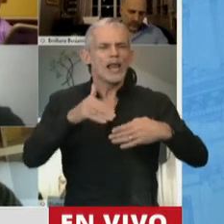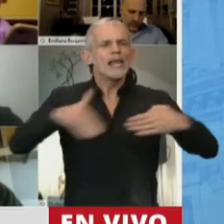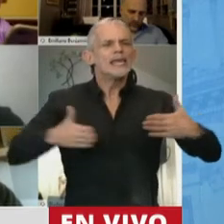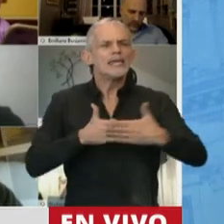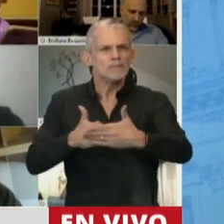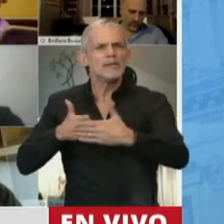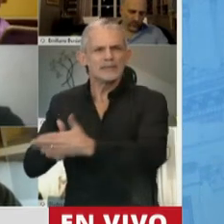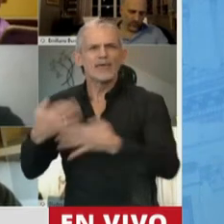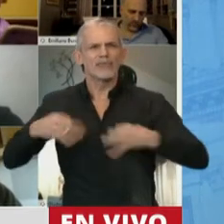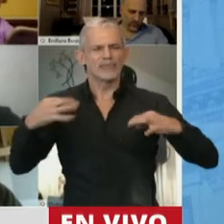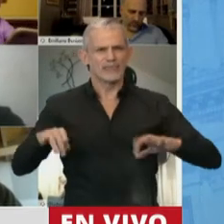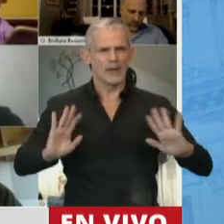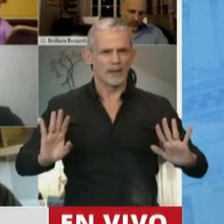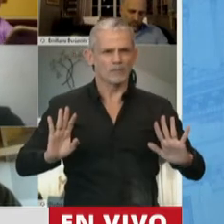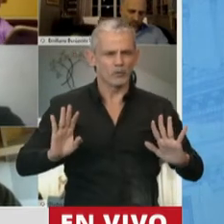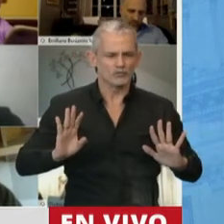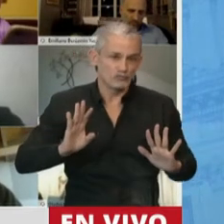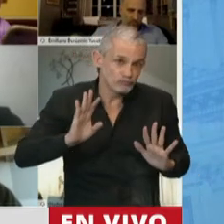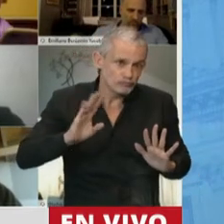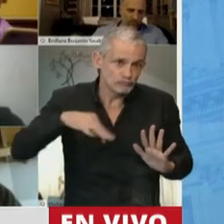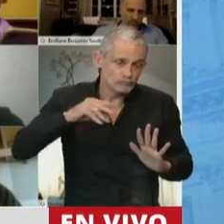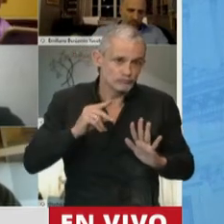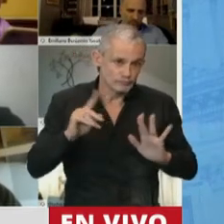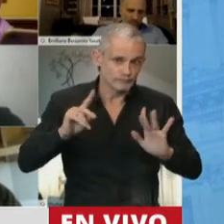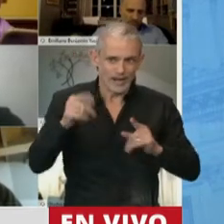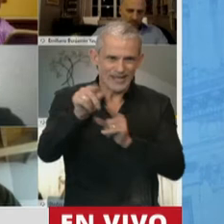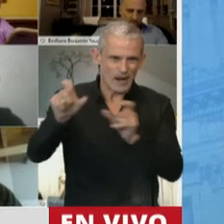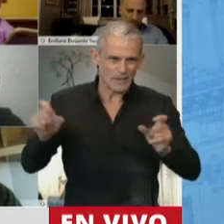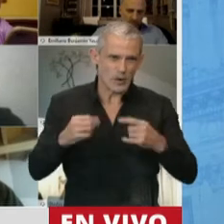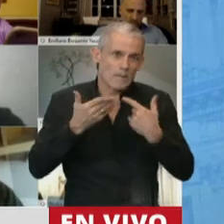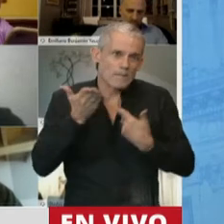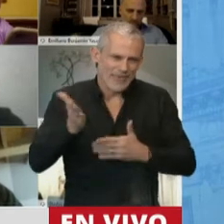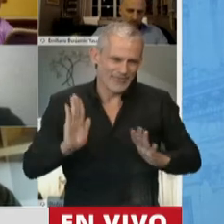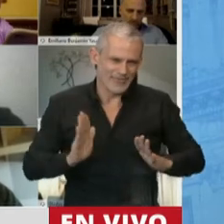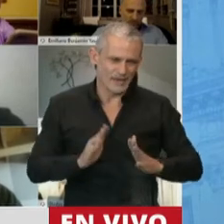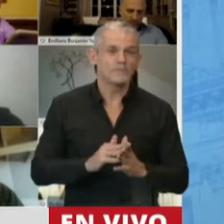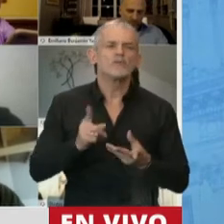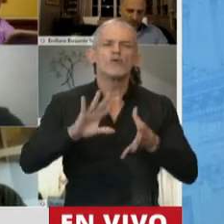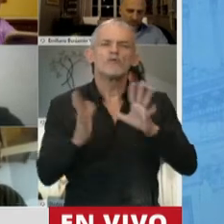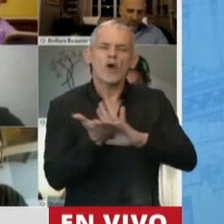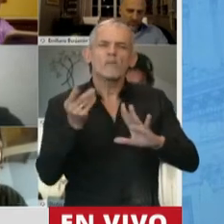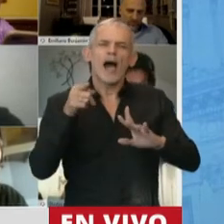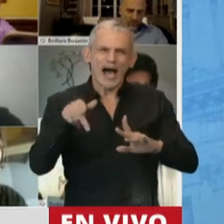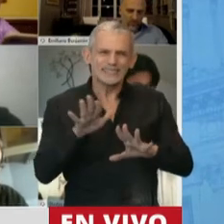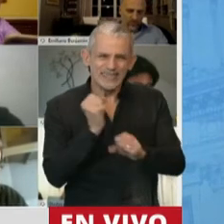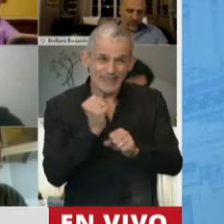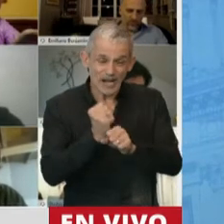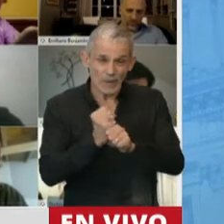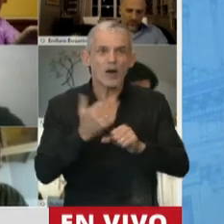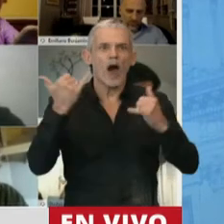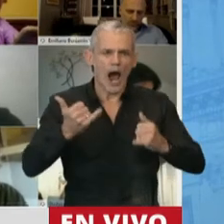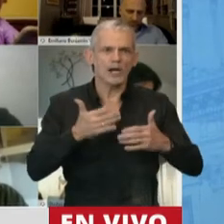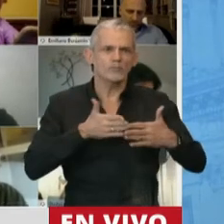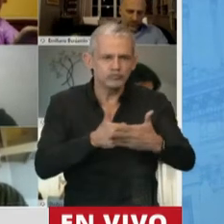que afrontar y que está reclamándolo. O sea, esta modalidad de prestaciones evidencian esas